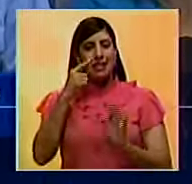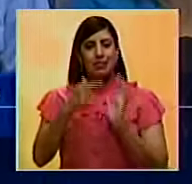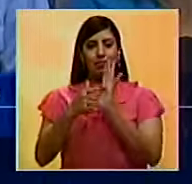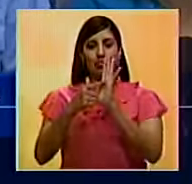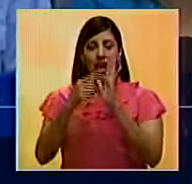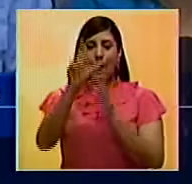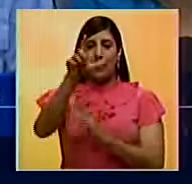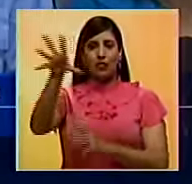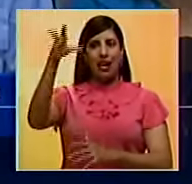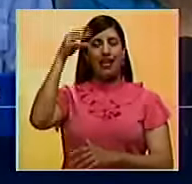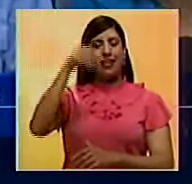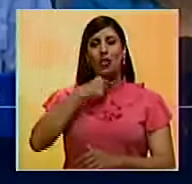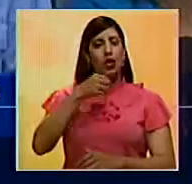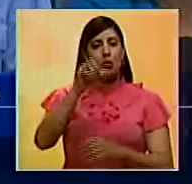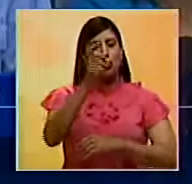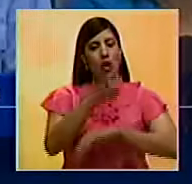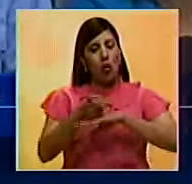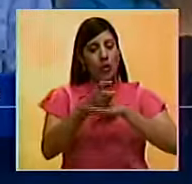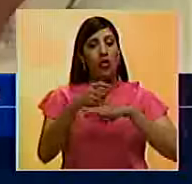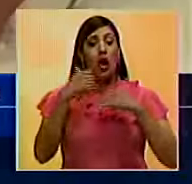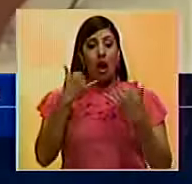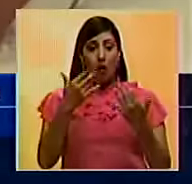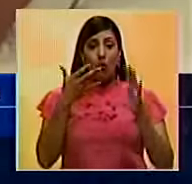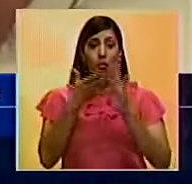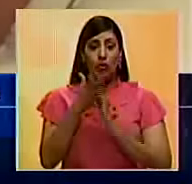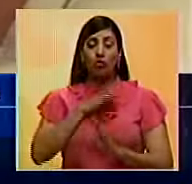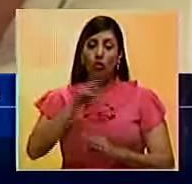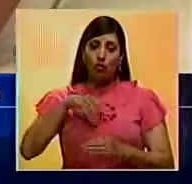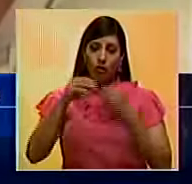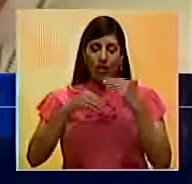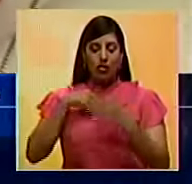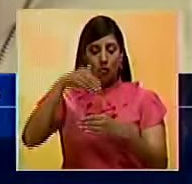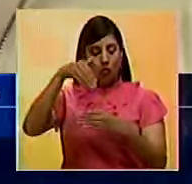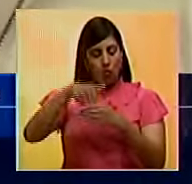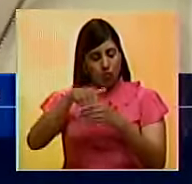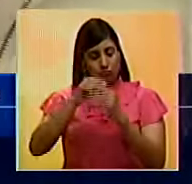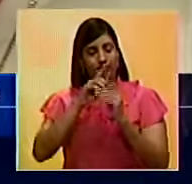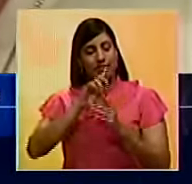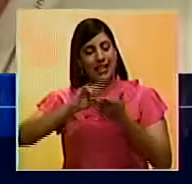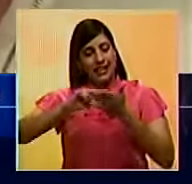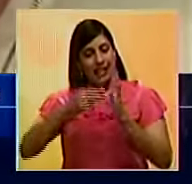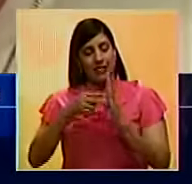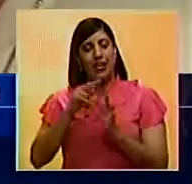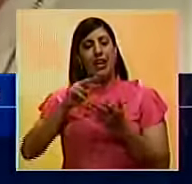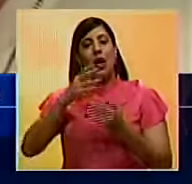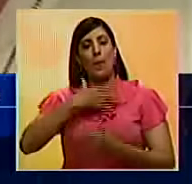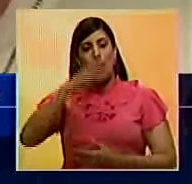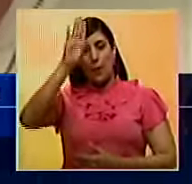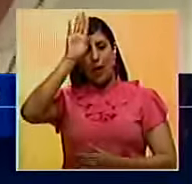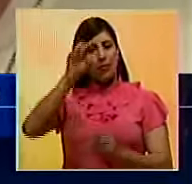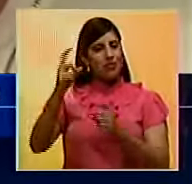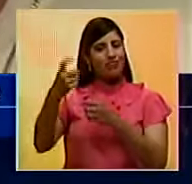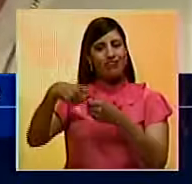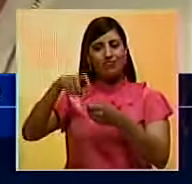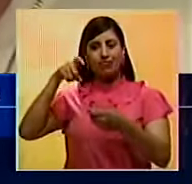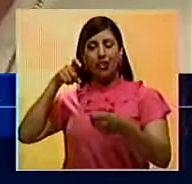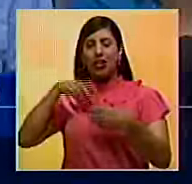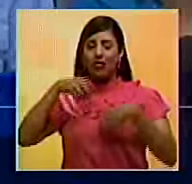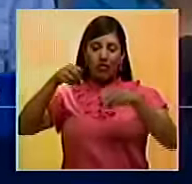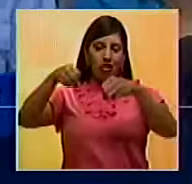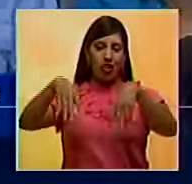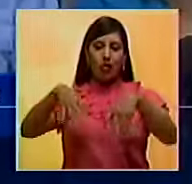discurso. El secretario de la MUT expresó, hacemos votos porque este significativo gesto del Papa Francisco, al